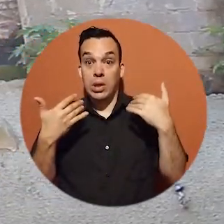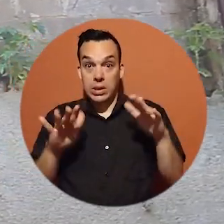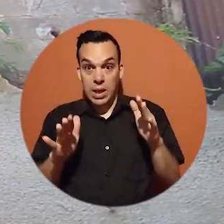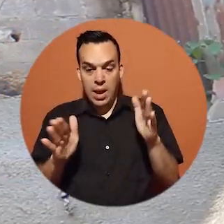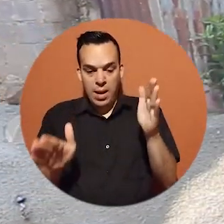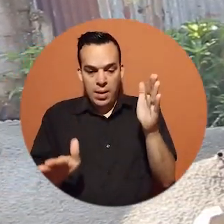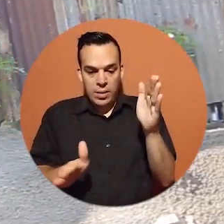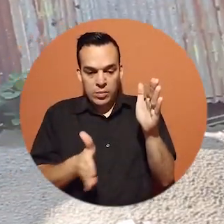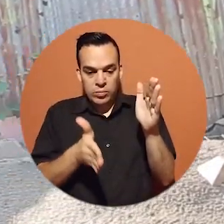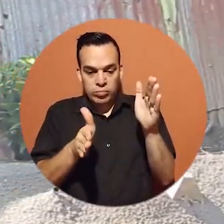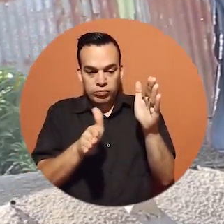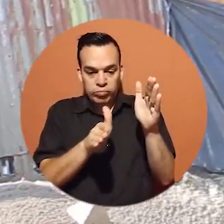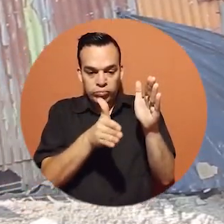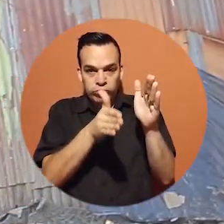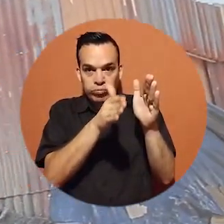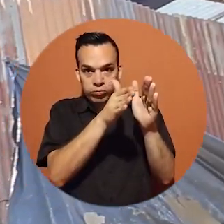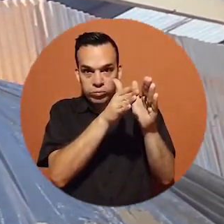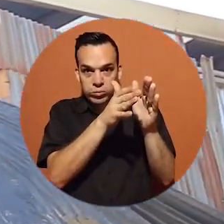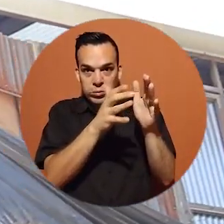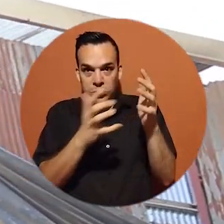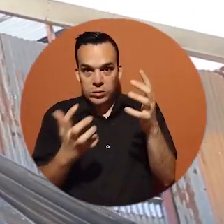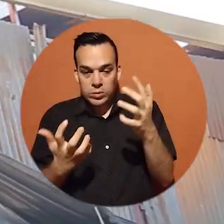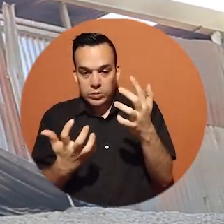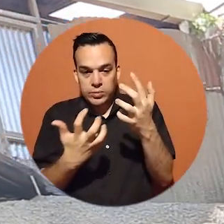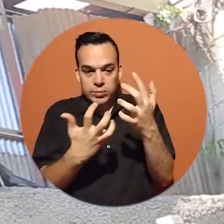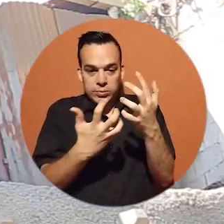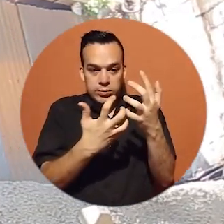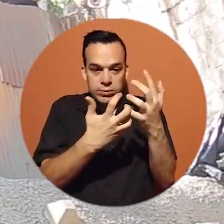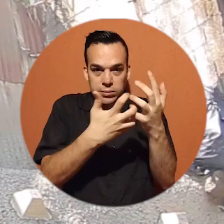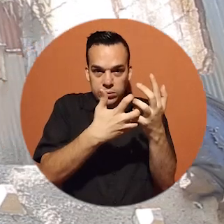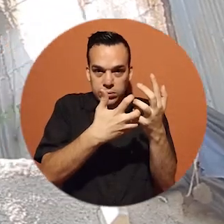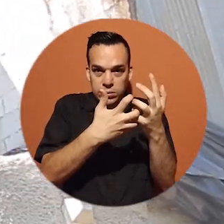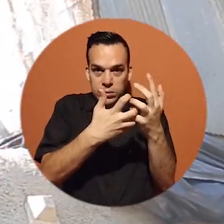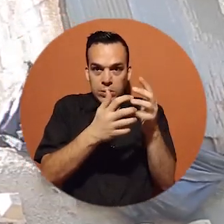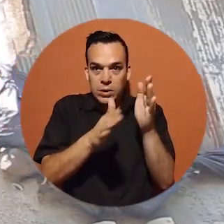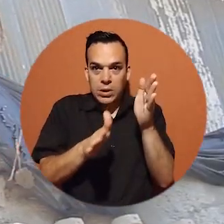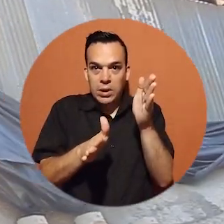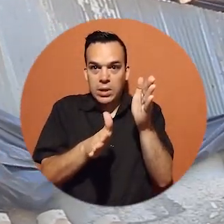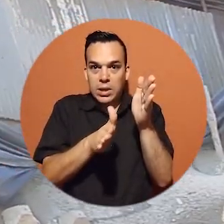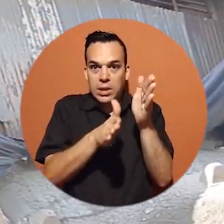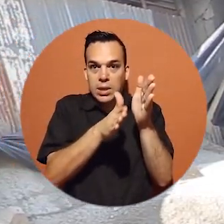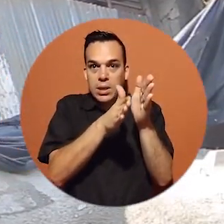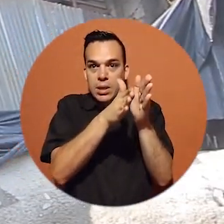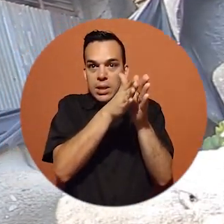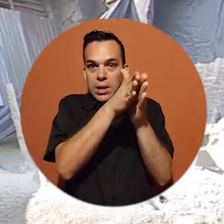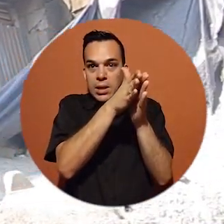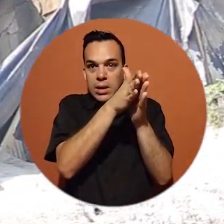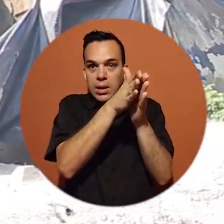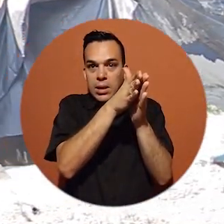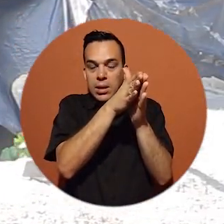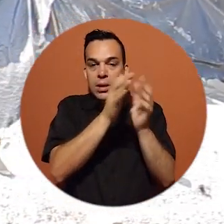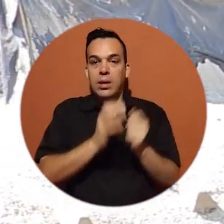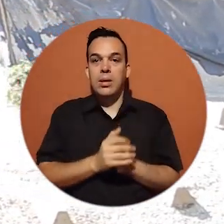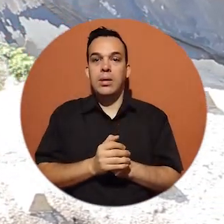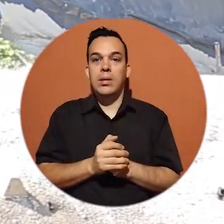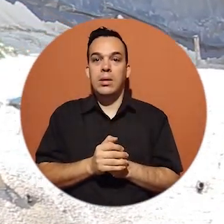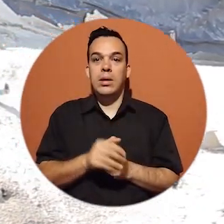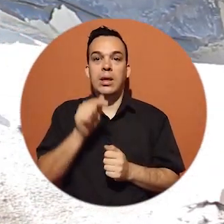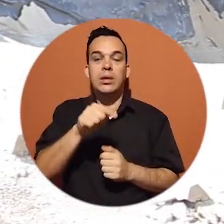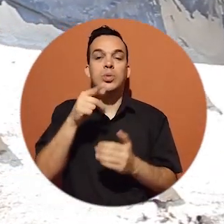hacer también la pantalla de concreto se genera el amarre, por así decirlo, del muro de estabilización y que por otro lado